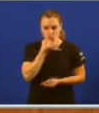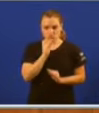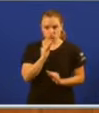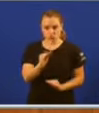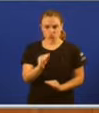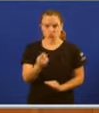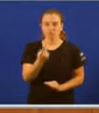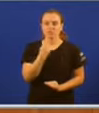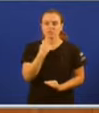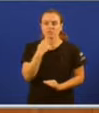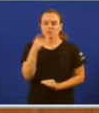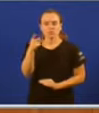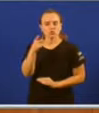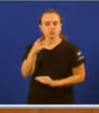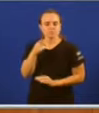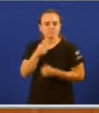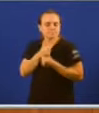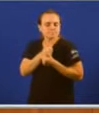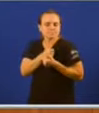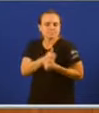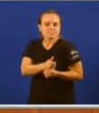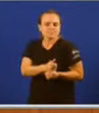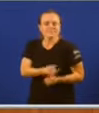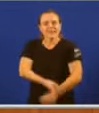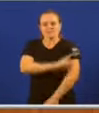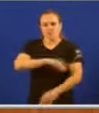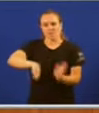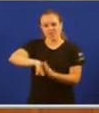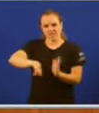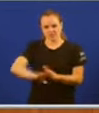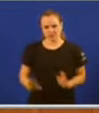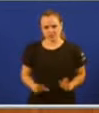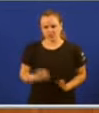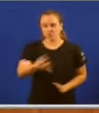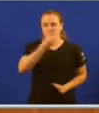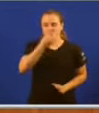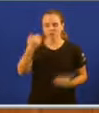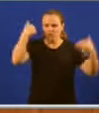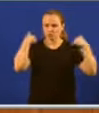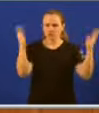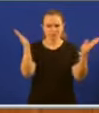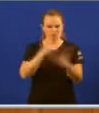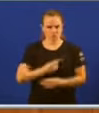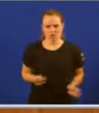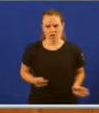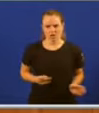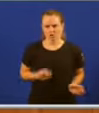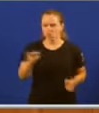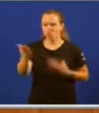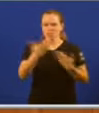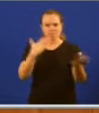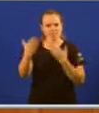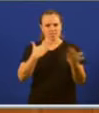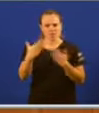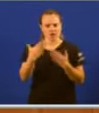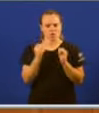seguidismo da extrema dereita e un discurso irresponsable onde pecha a vía a todo diálogo nun